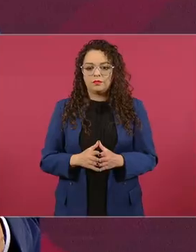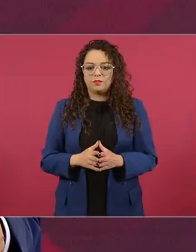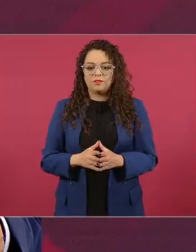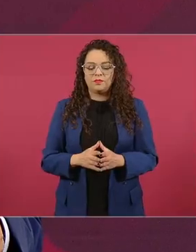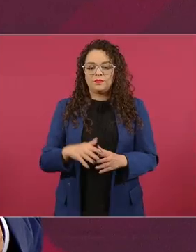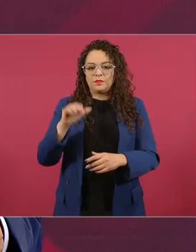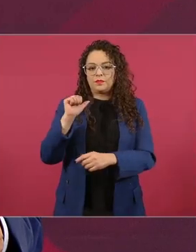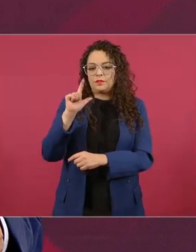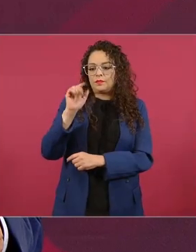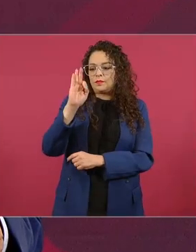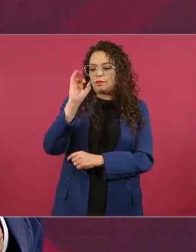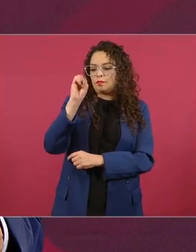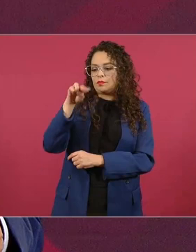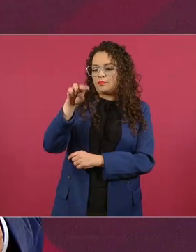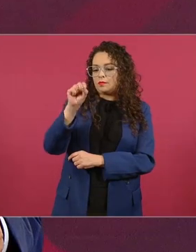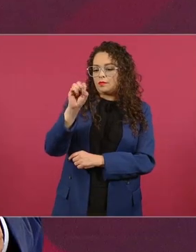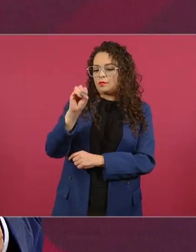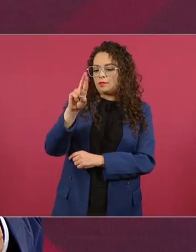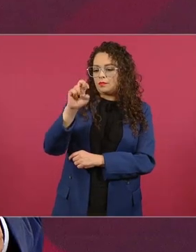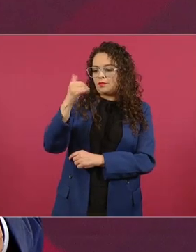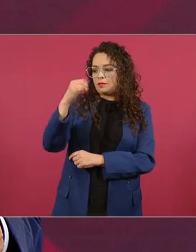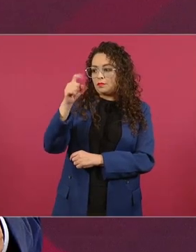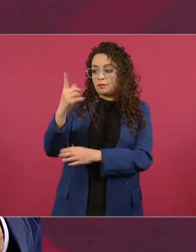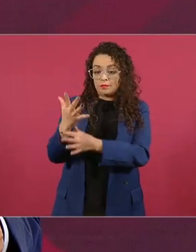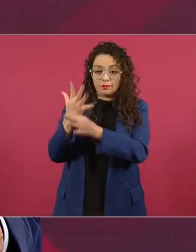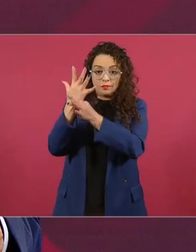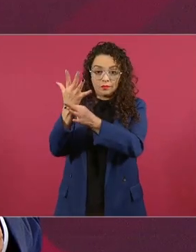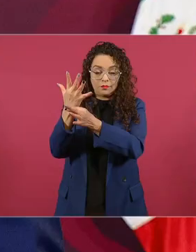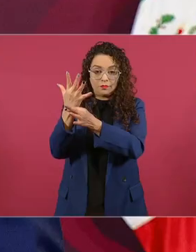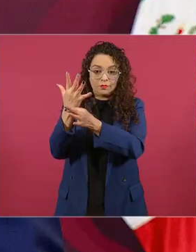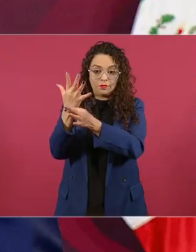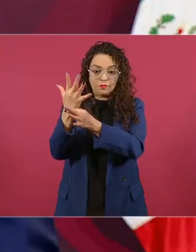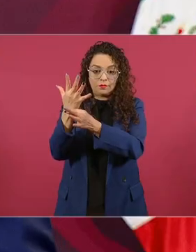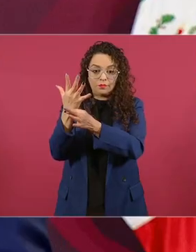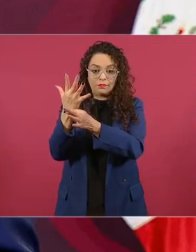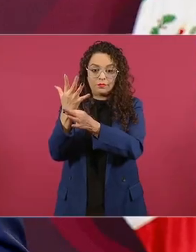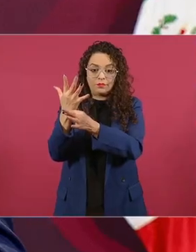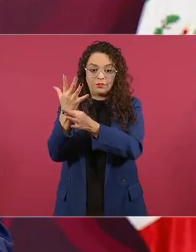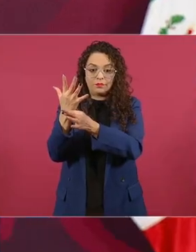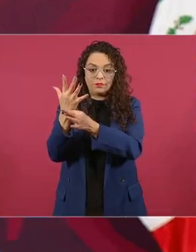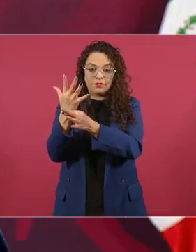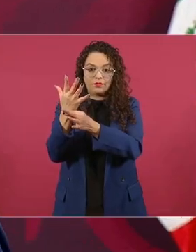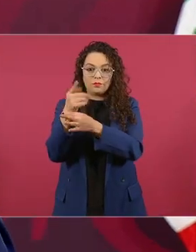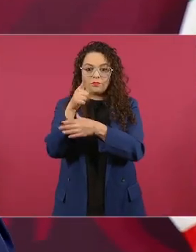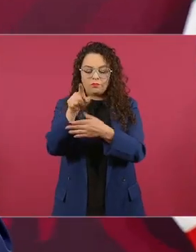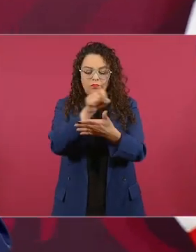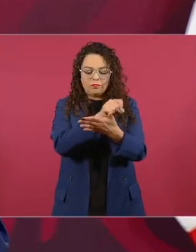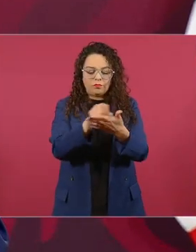sobre su maestro